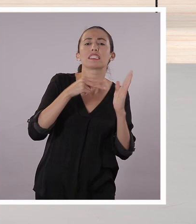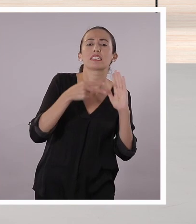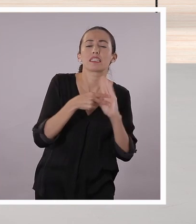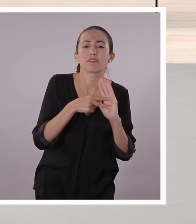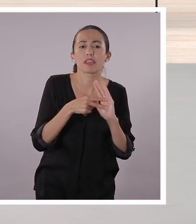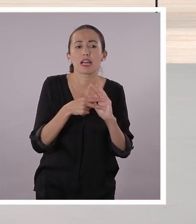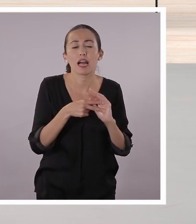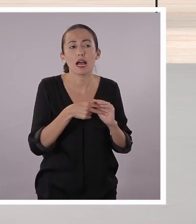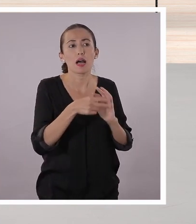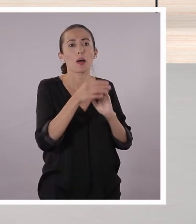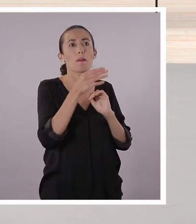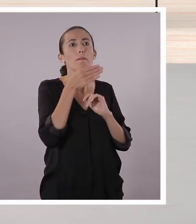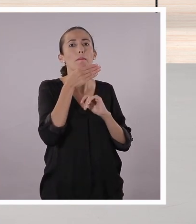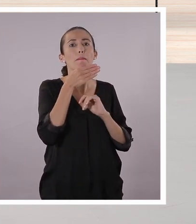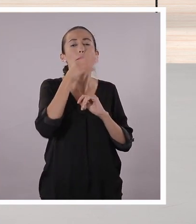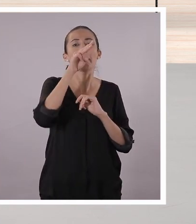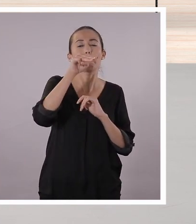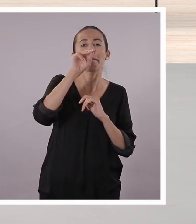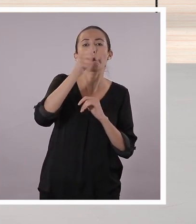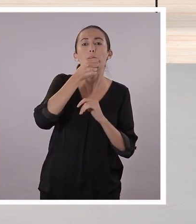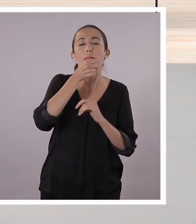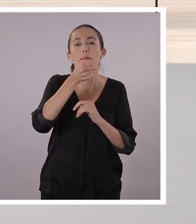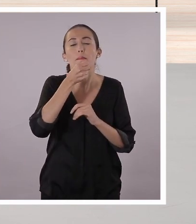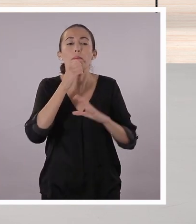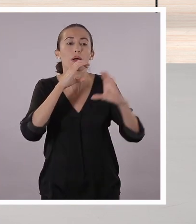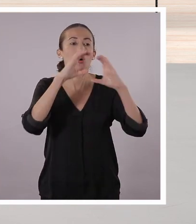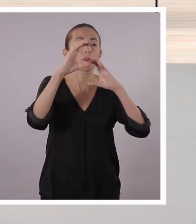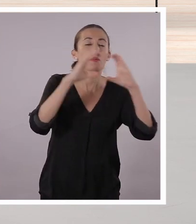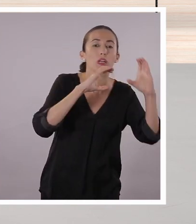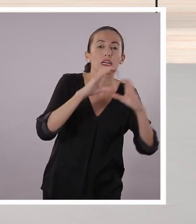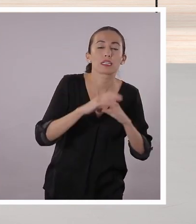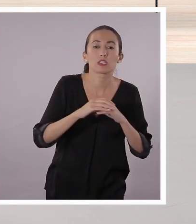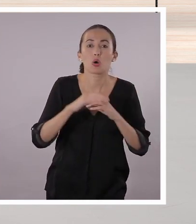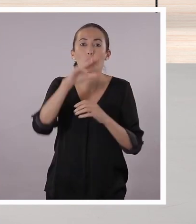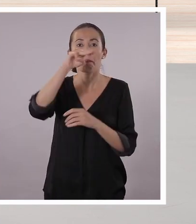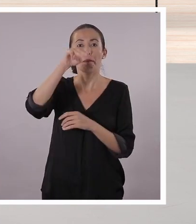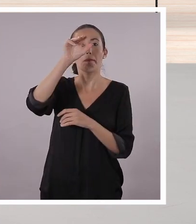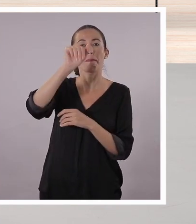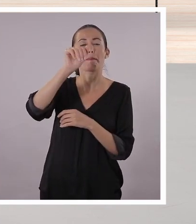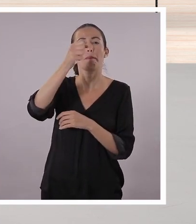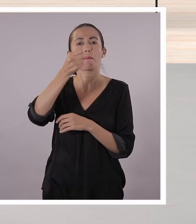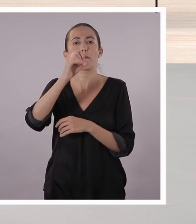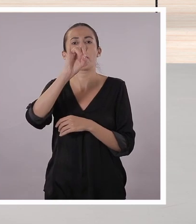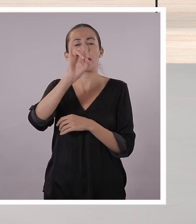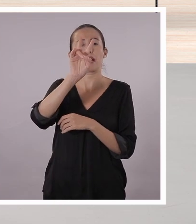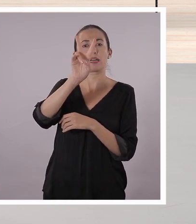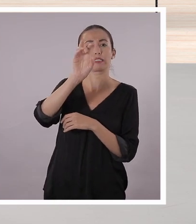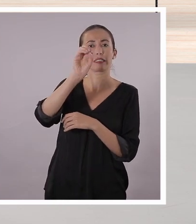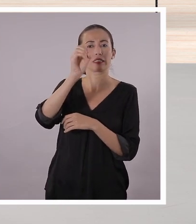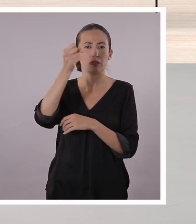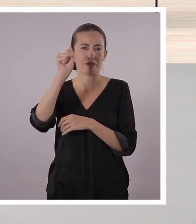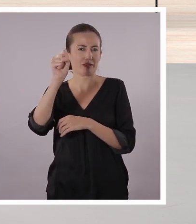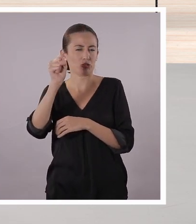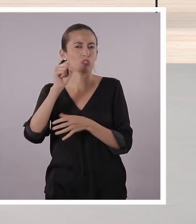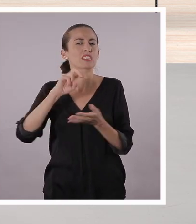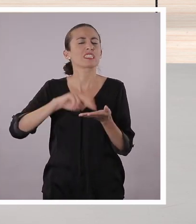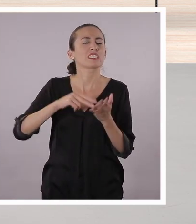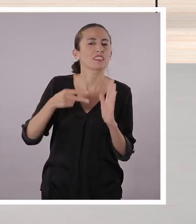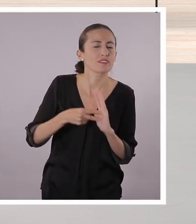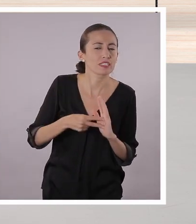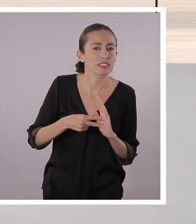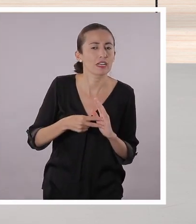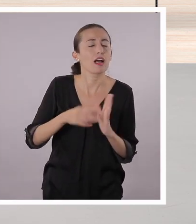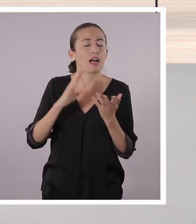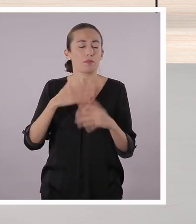comunicación masivos? ¿Qué querrá decir? Muy bien, yo sé que ustedes lo saben. Dentro de esta categoría están presentes la radio,